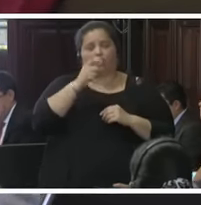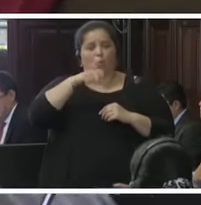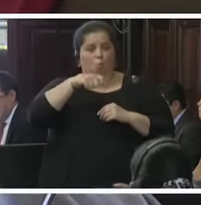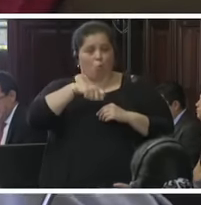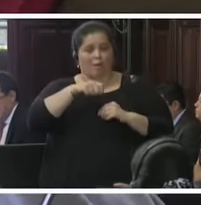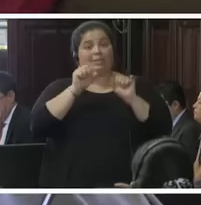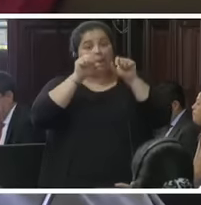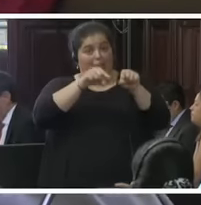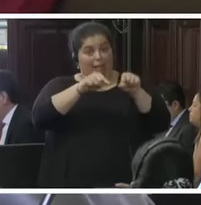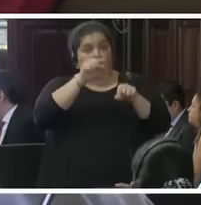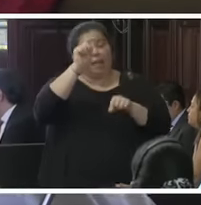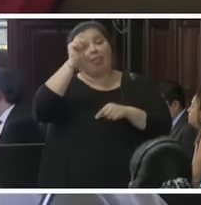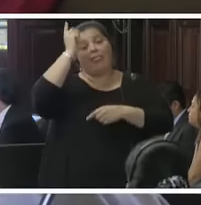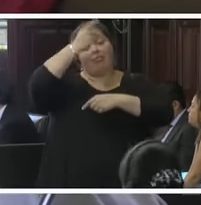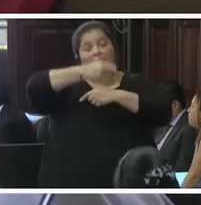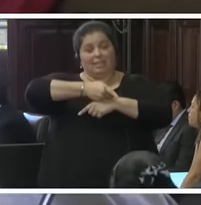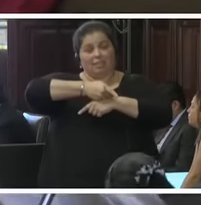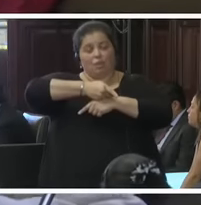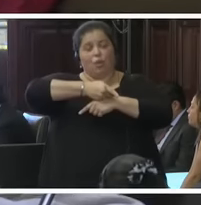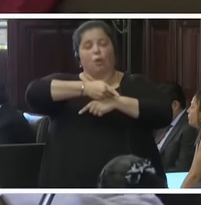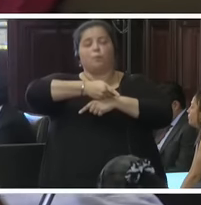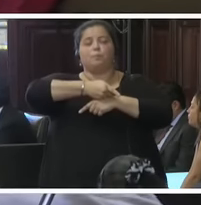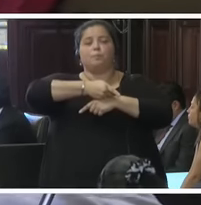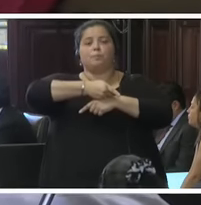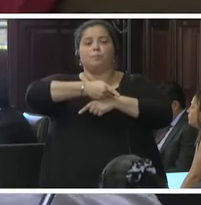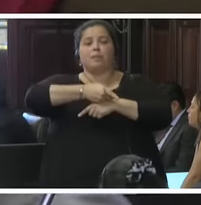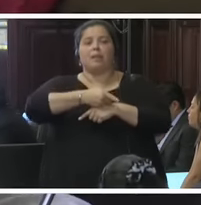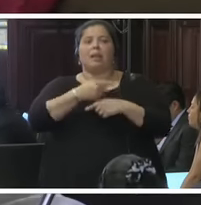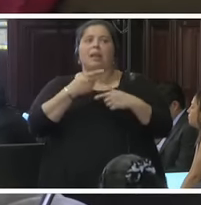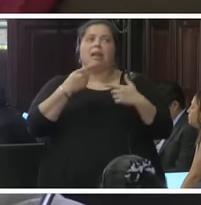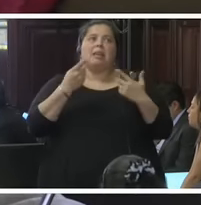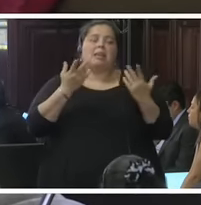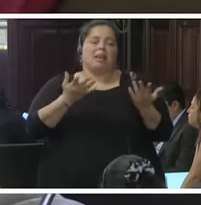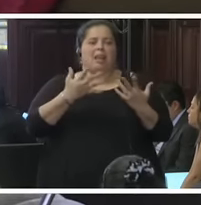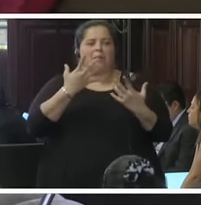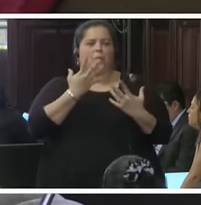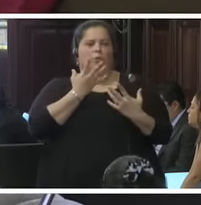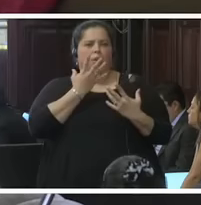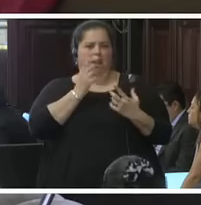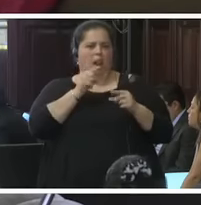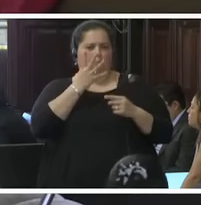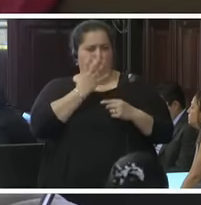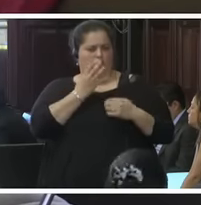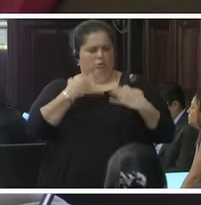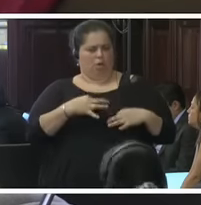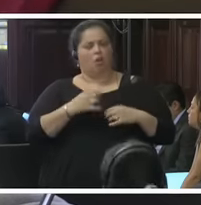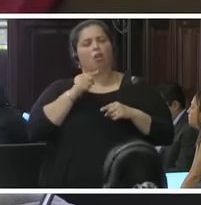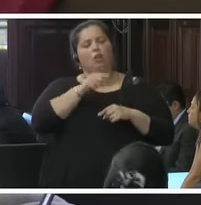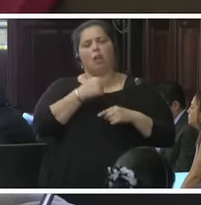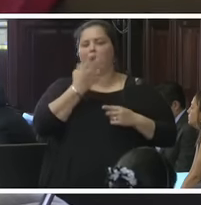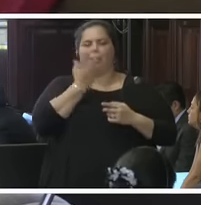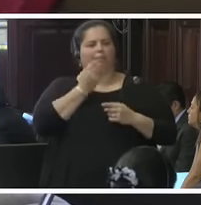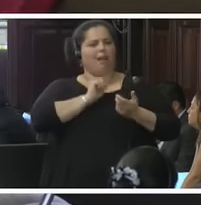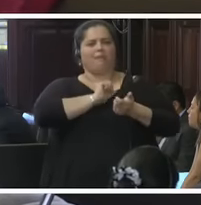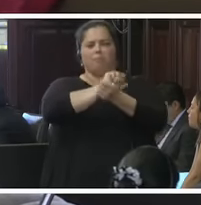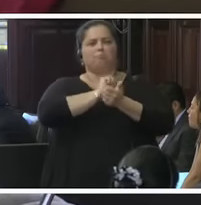decidió que era muy serio y que le encantaba mandar gente a la cárcel. Y él, un día,